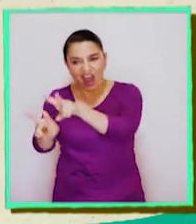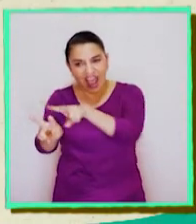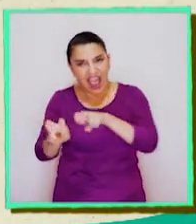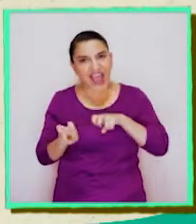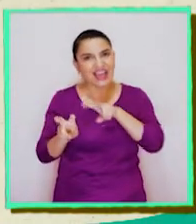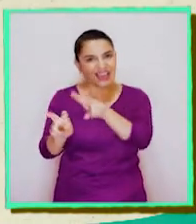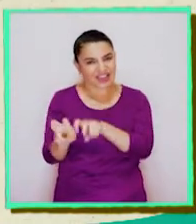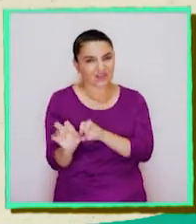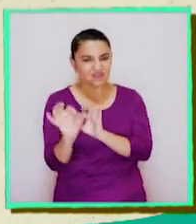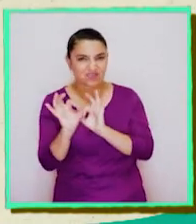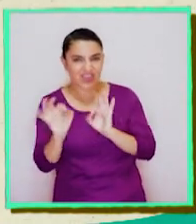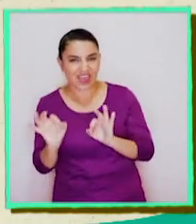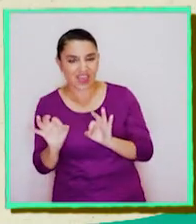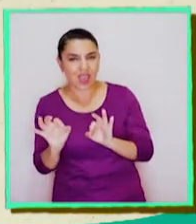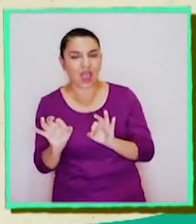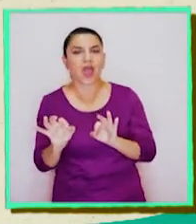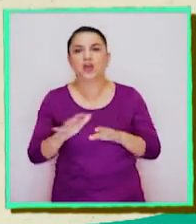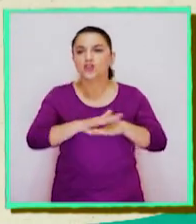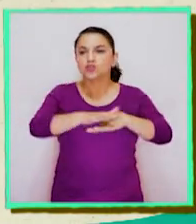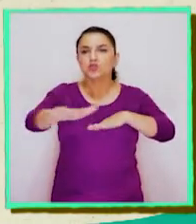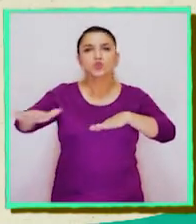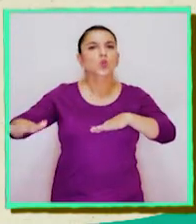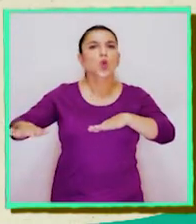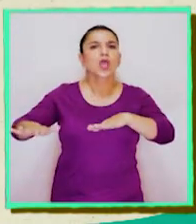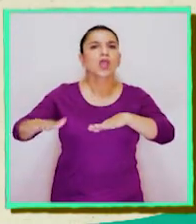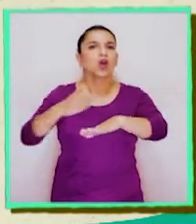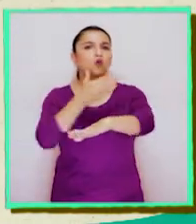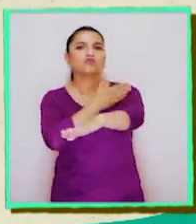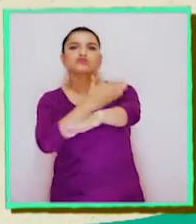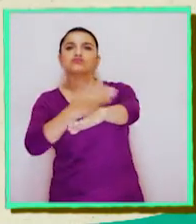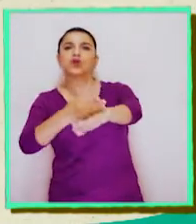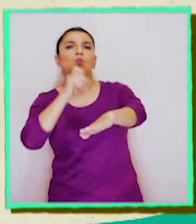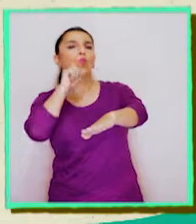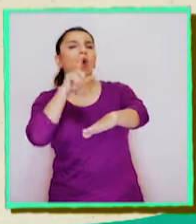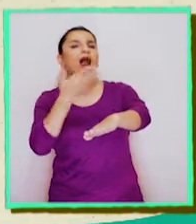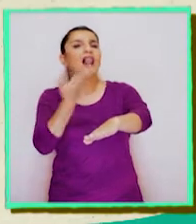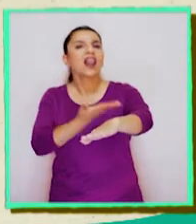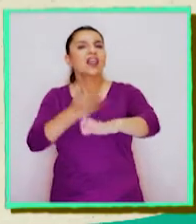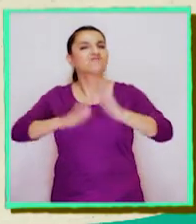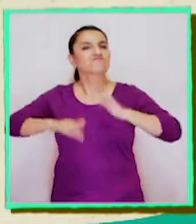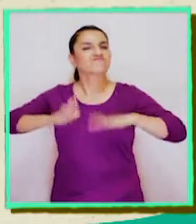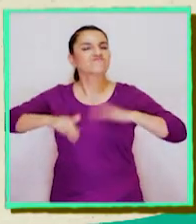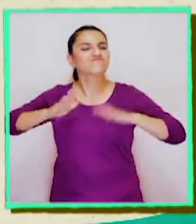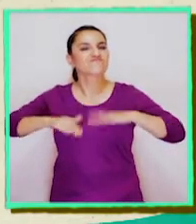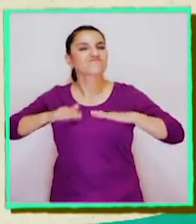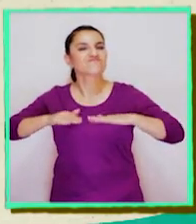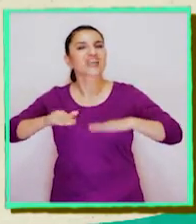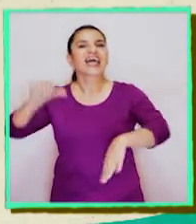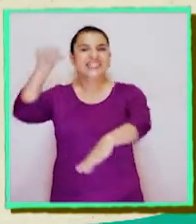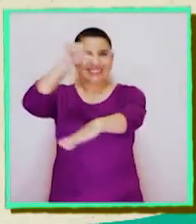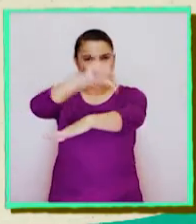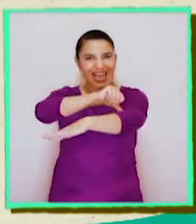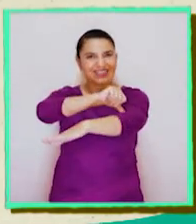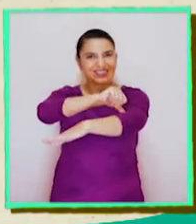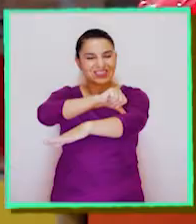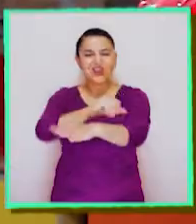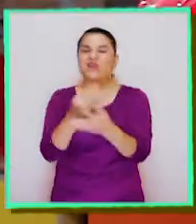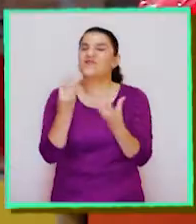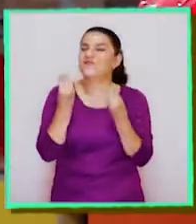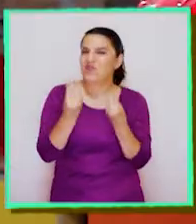Este suelo corresponde a la zona de... ¡Redoble de tambores! ¡Centro!